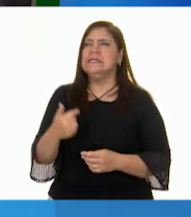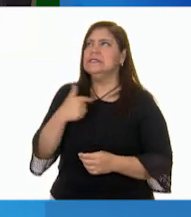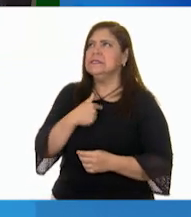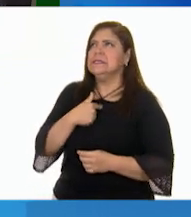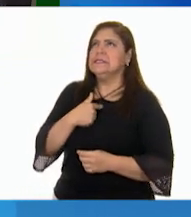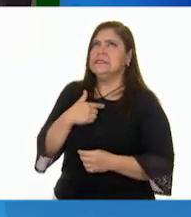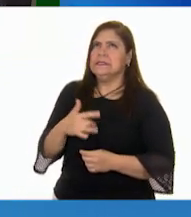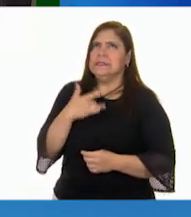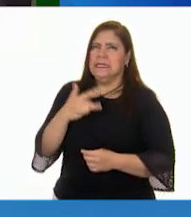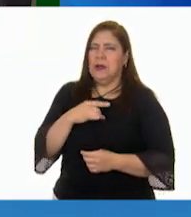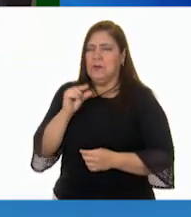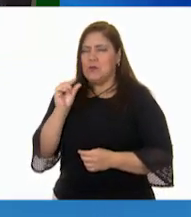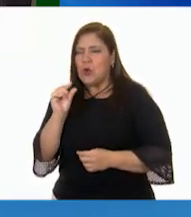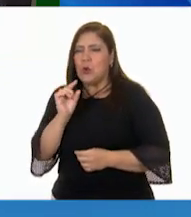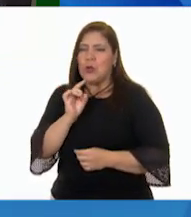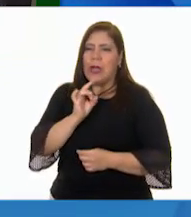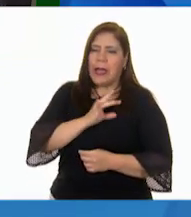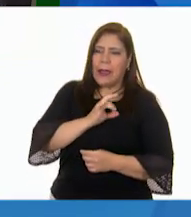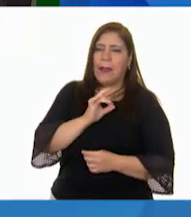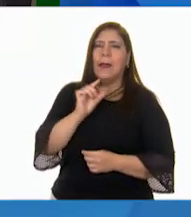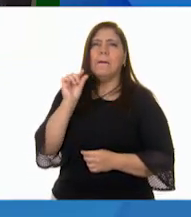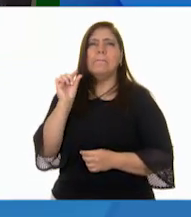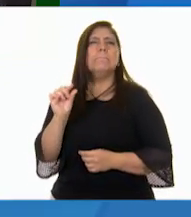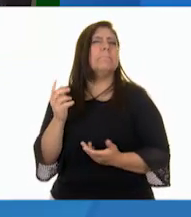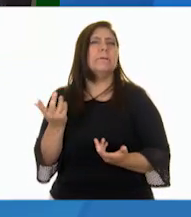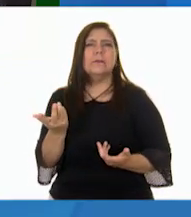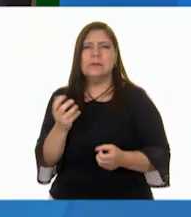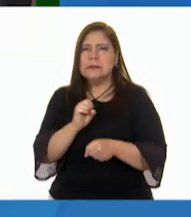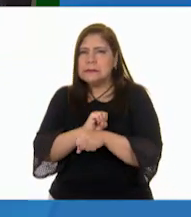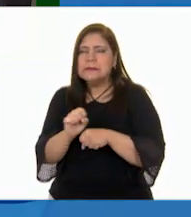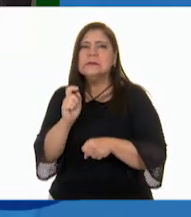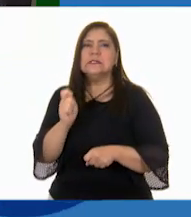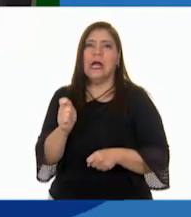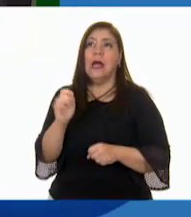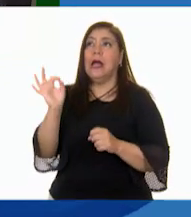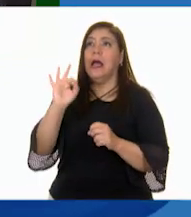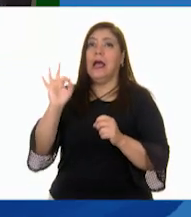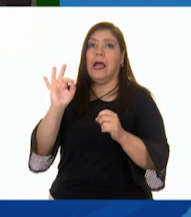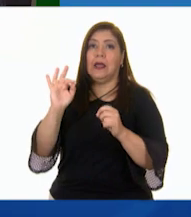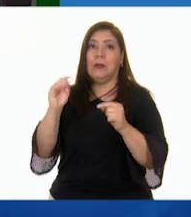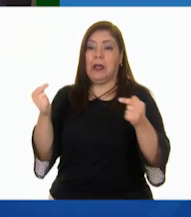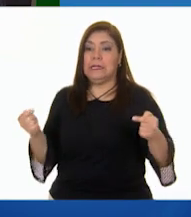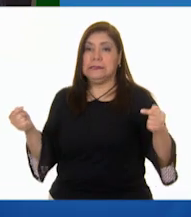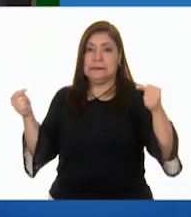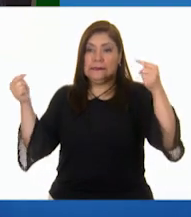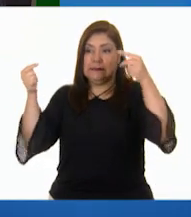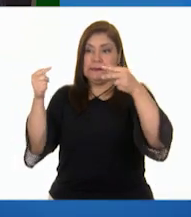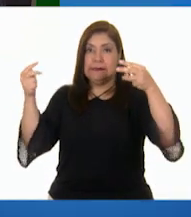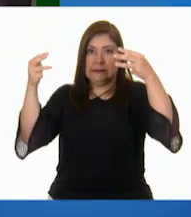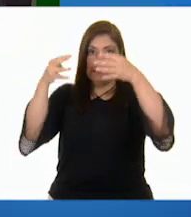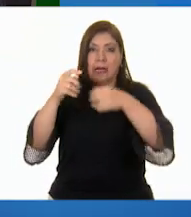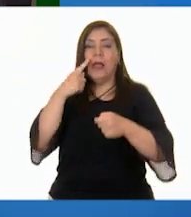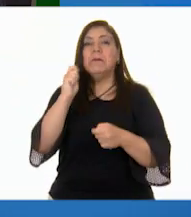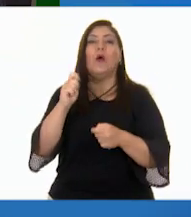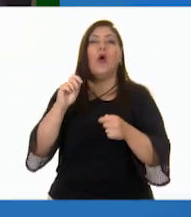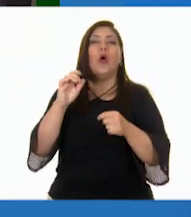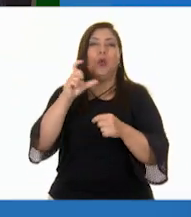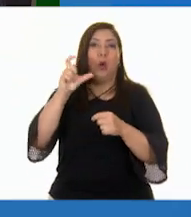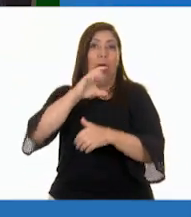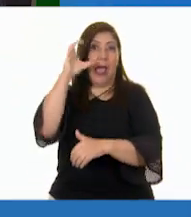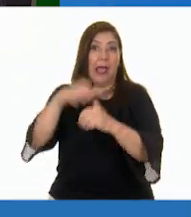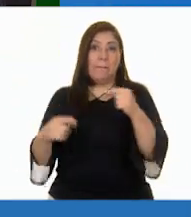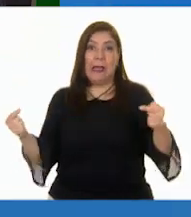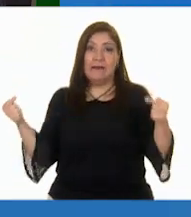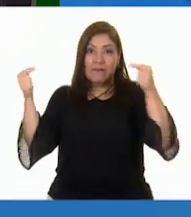temor y a la vez miedo de, en una final o en una semifinal, perder o cometer